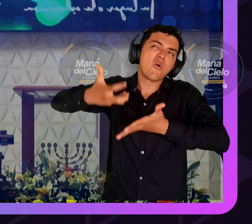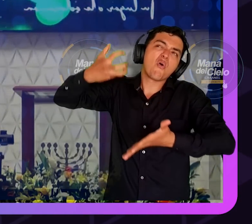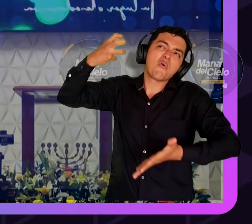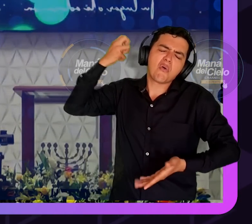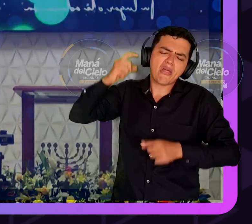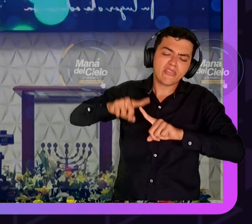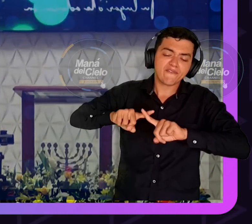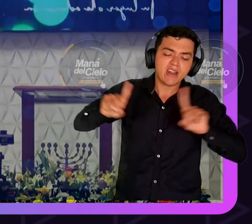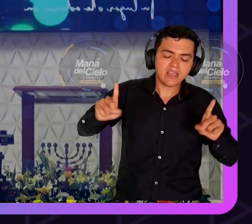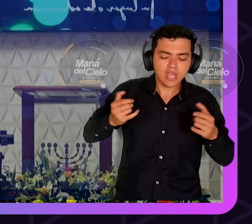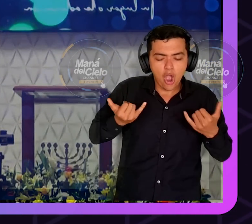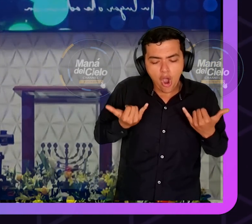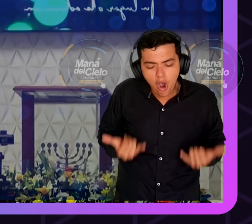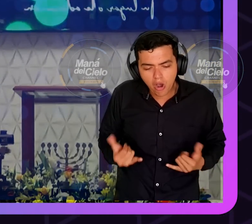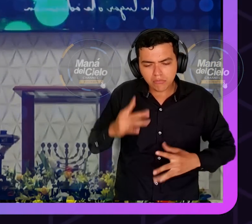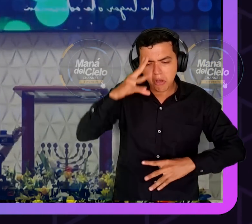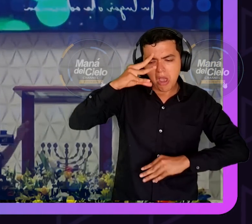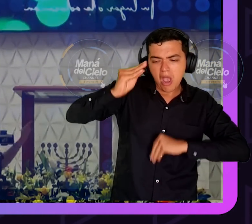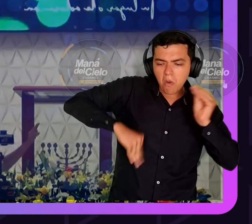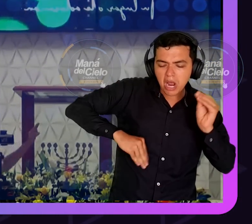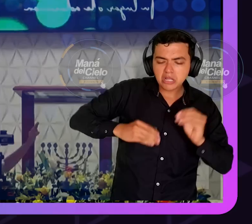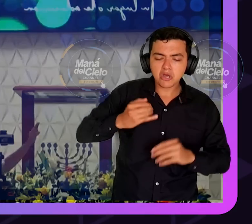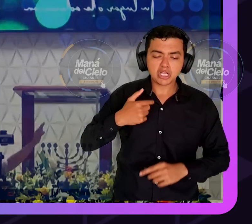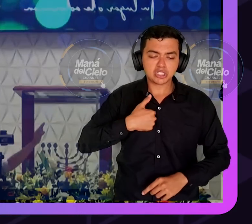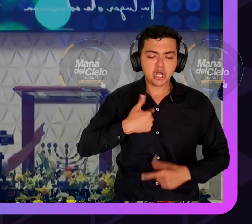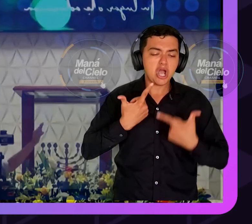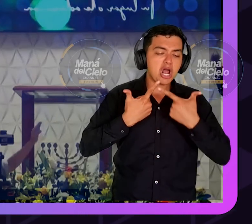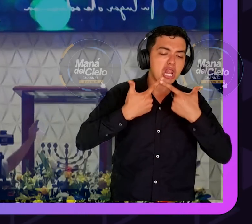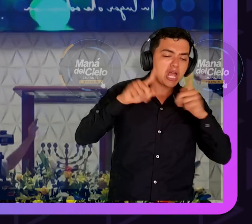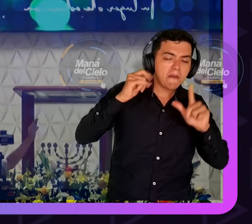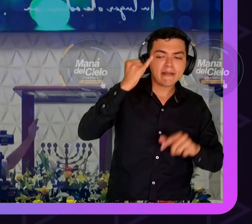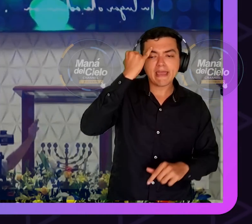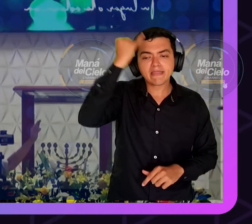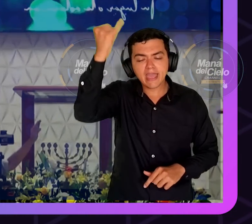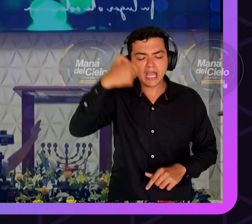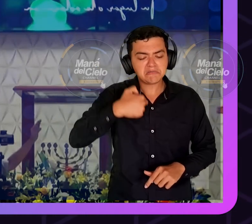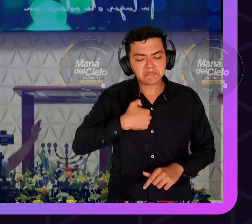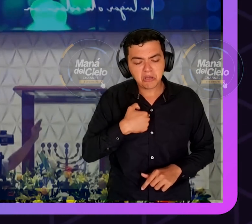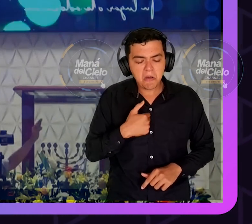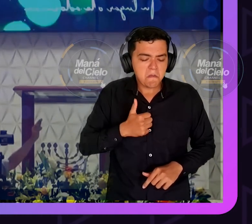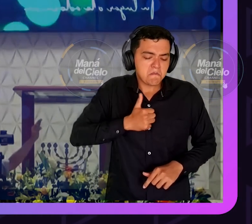cambiado, es que el mundo es diferente, es que yo tengo mis creencias, es que tengo mis costumbres, es que soy libre.